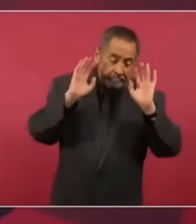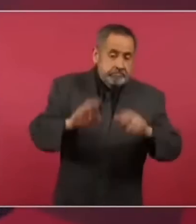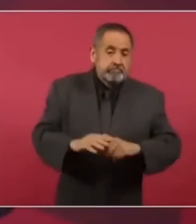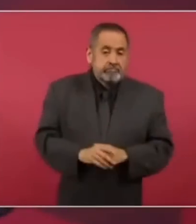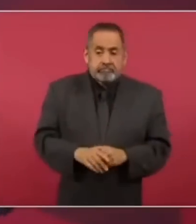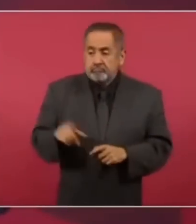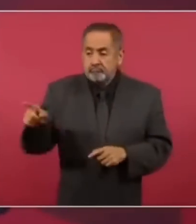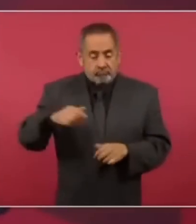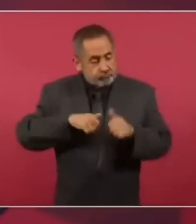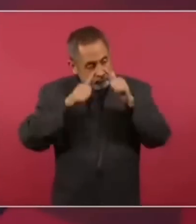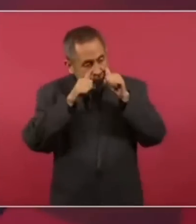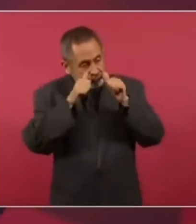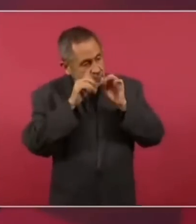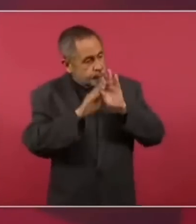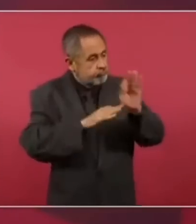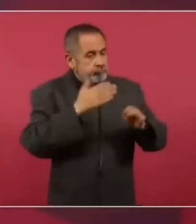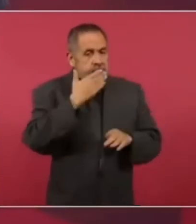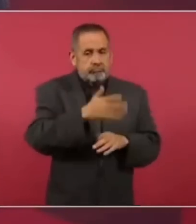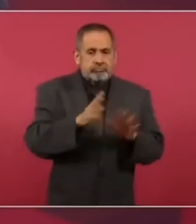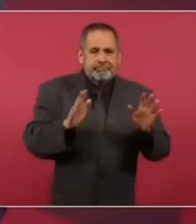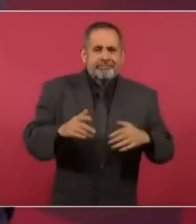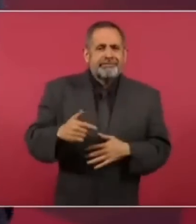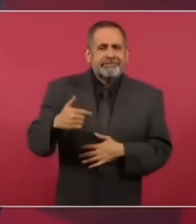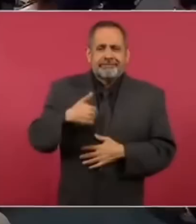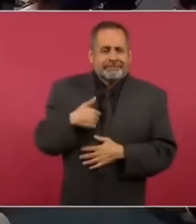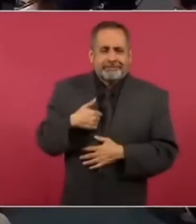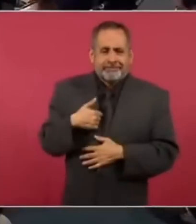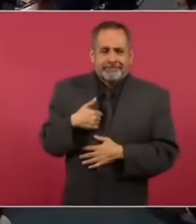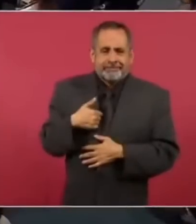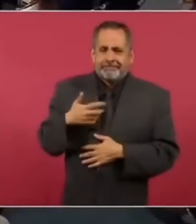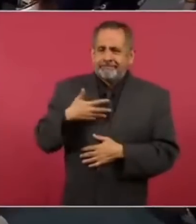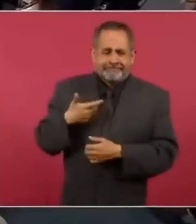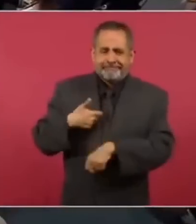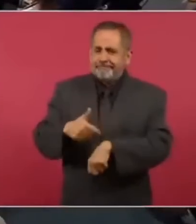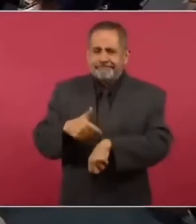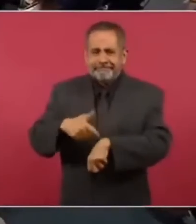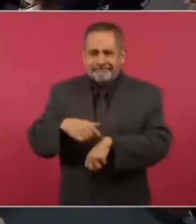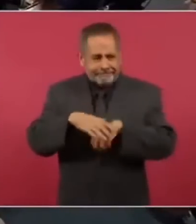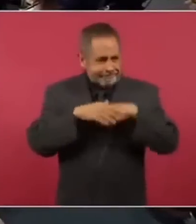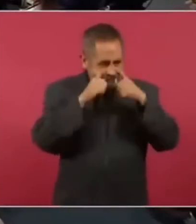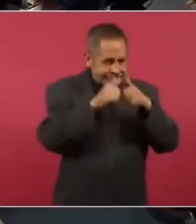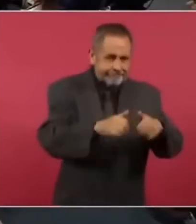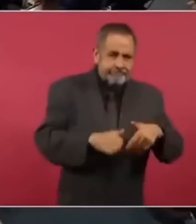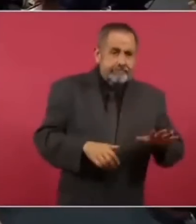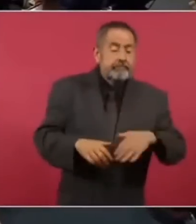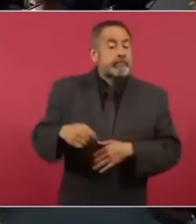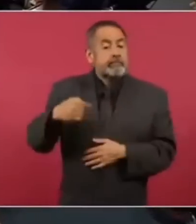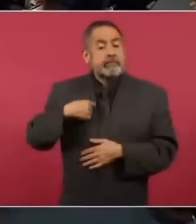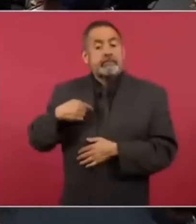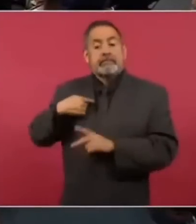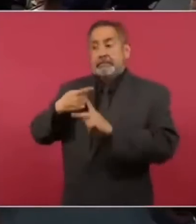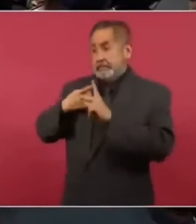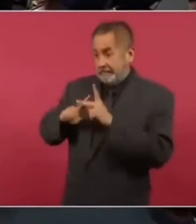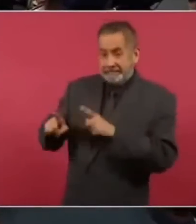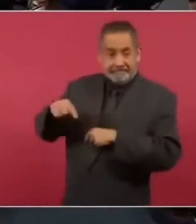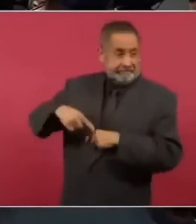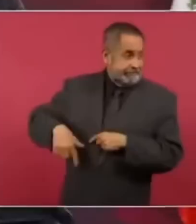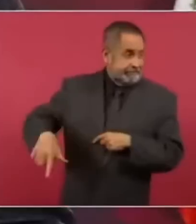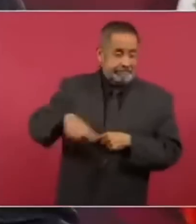bien porque yo no tengo también ahora tiempo o sea como a me tocó iniciar todo esto